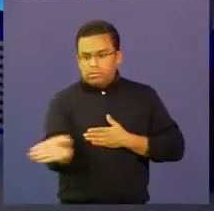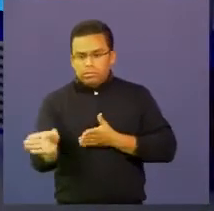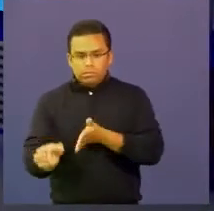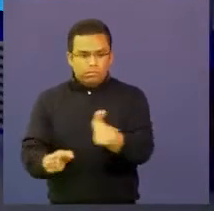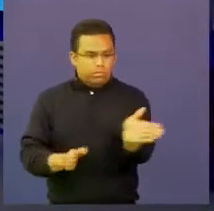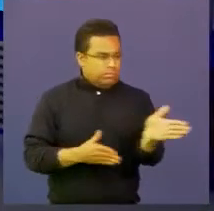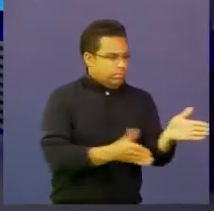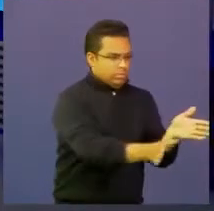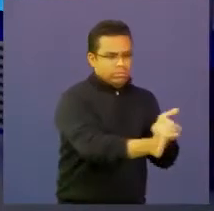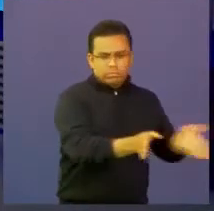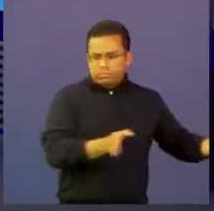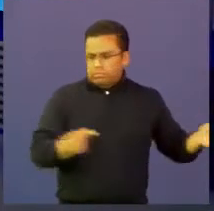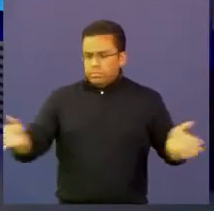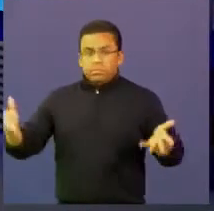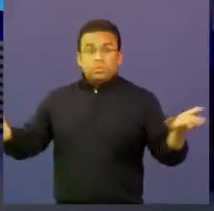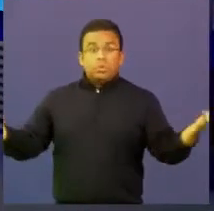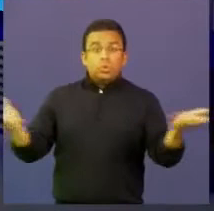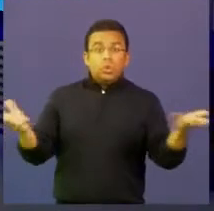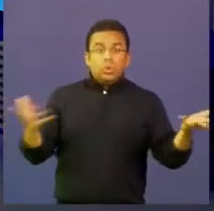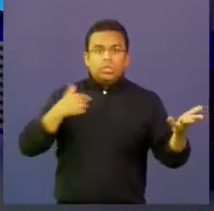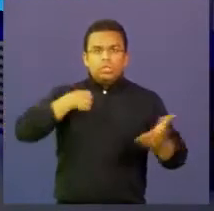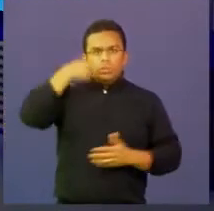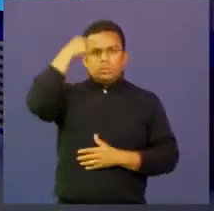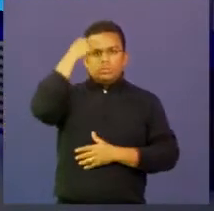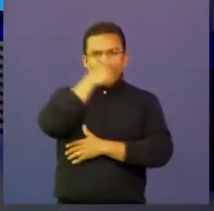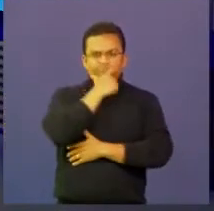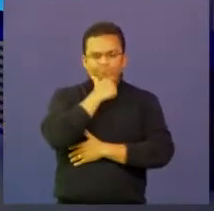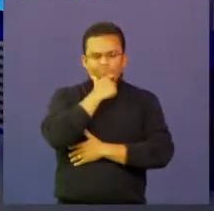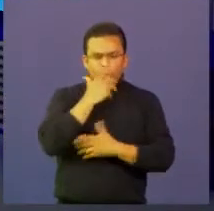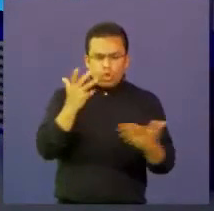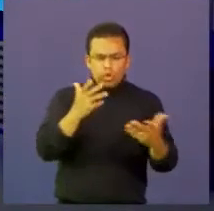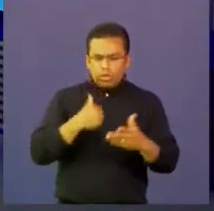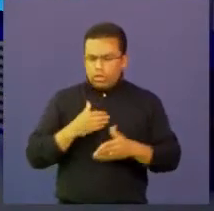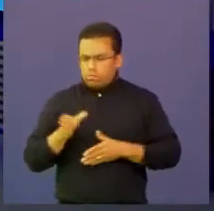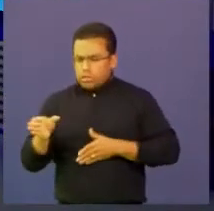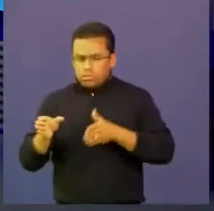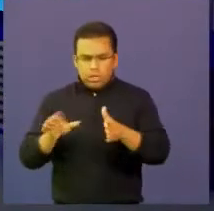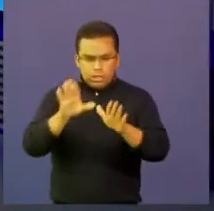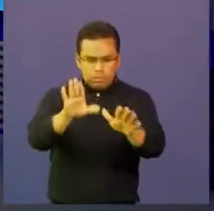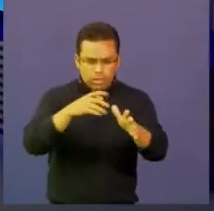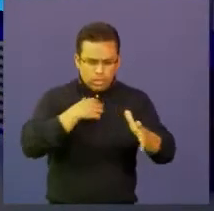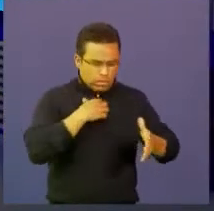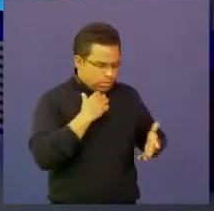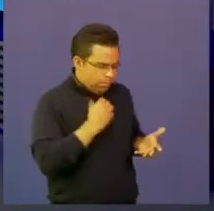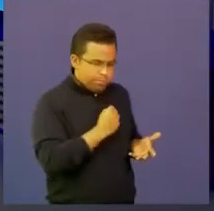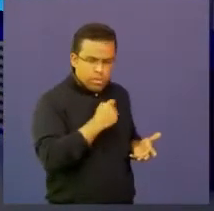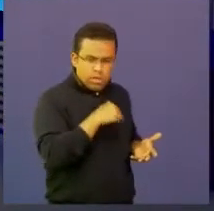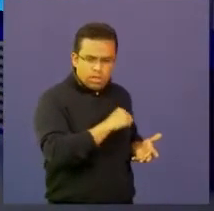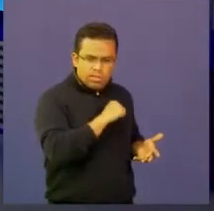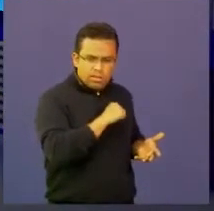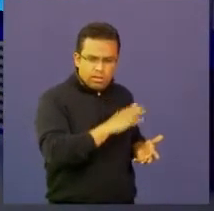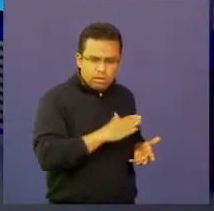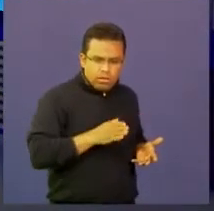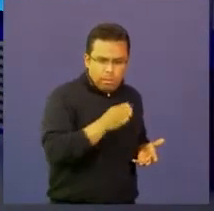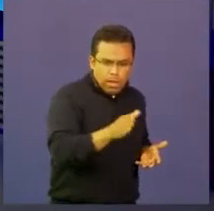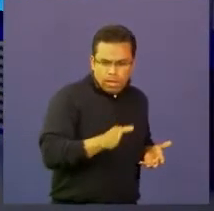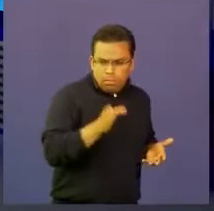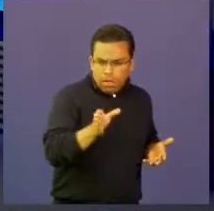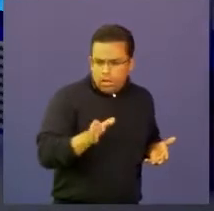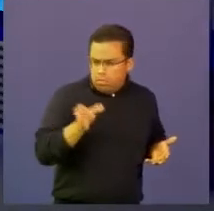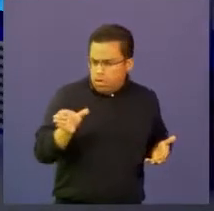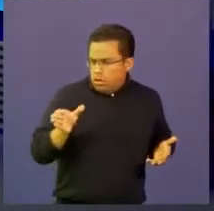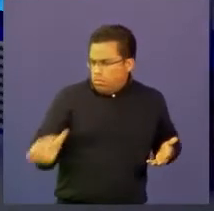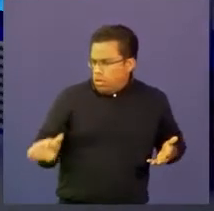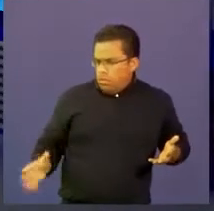tiene que pensar inteligentemente cómo se va a apropiar, cómo va a usar los recursos disponibles en el juego para poder cumplir los cinco diferentes